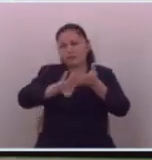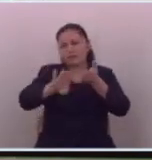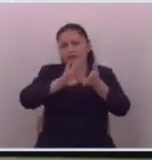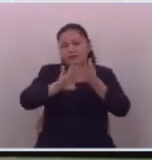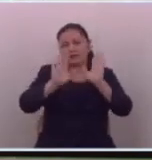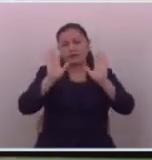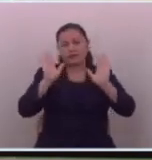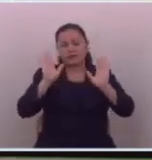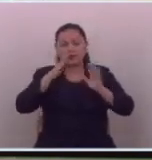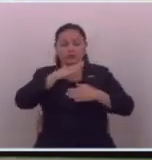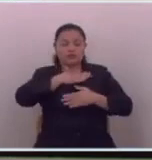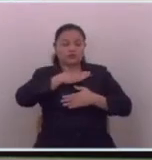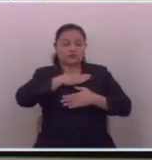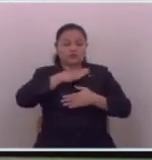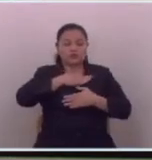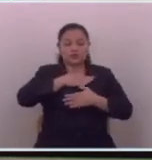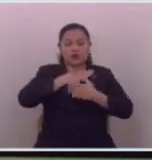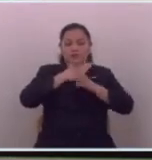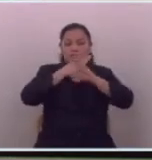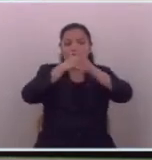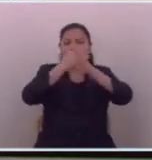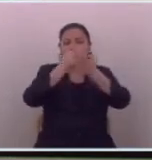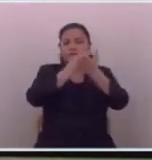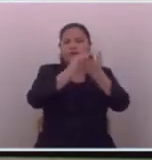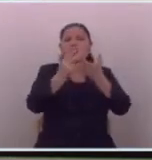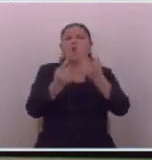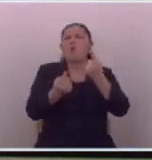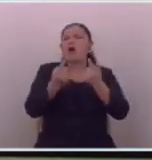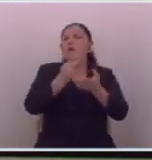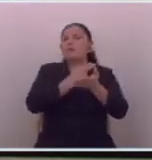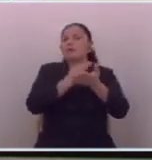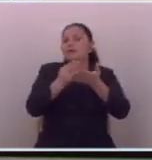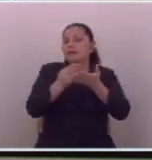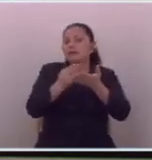ay es que nosotros somos defensores de la verdad y de cual verdad